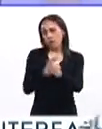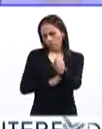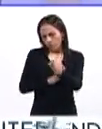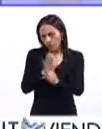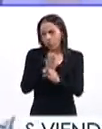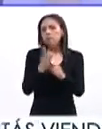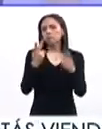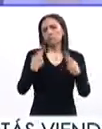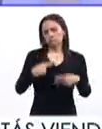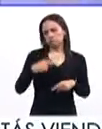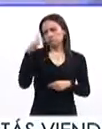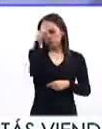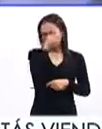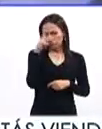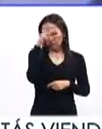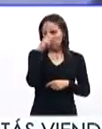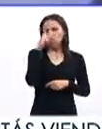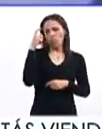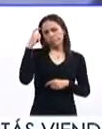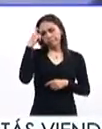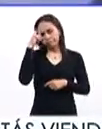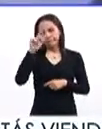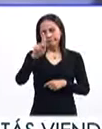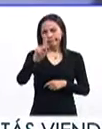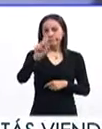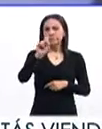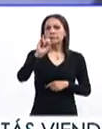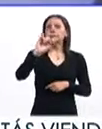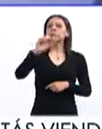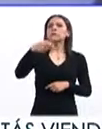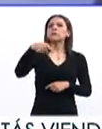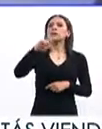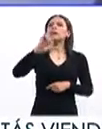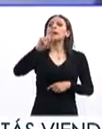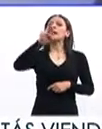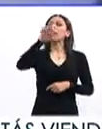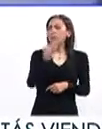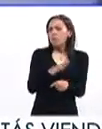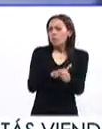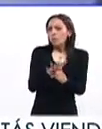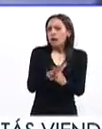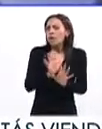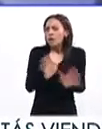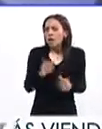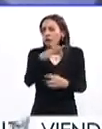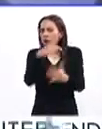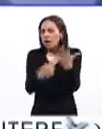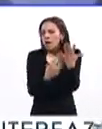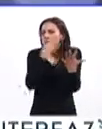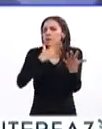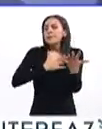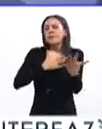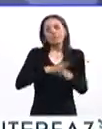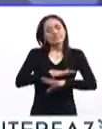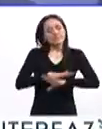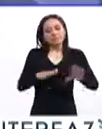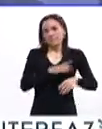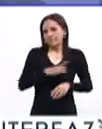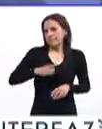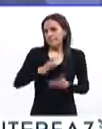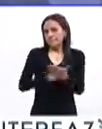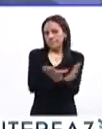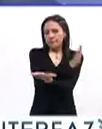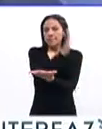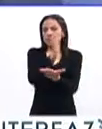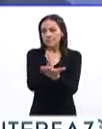con un psicólogo, psiquiatra, dependiendo de las circunstancias, ¿en qué momento debes ir, sabes que ya necesitas ir a que alguien,